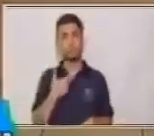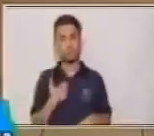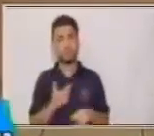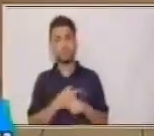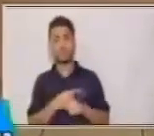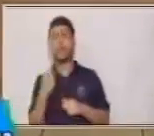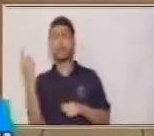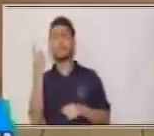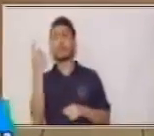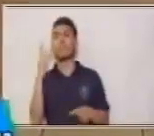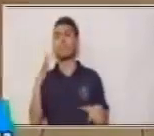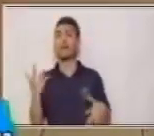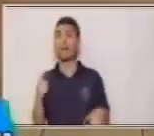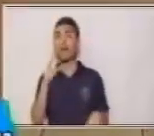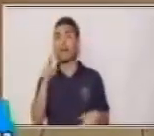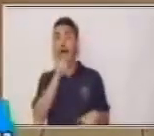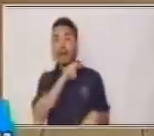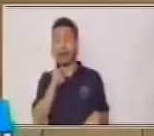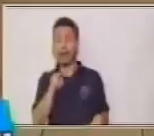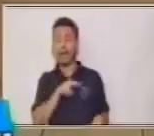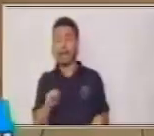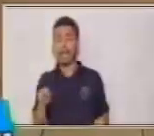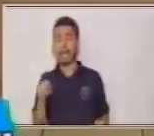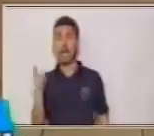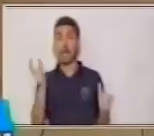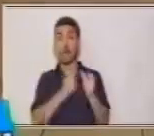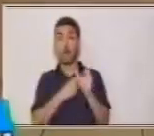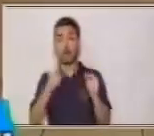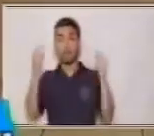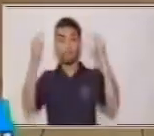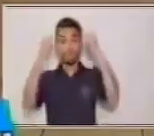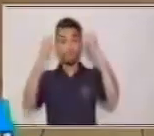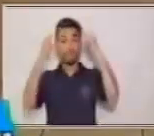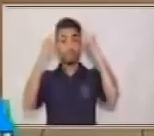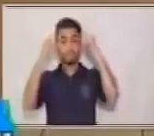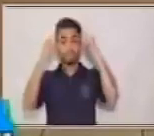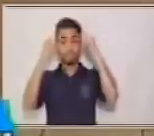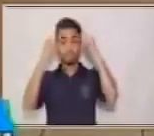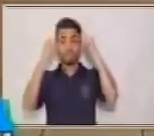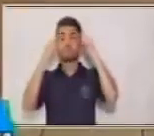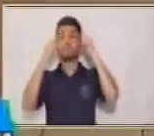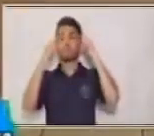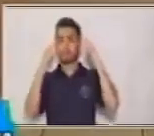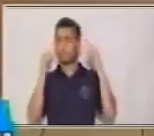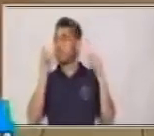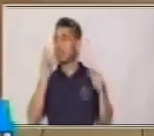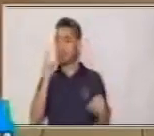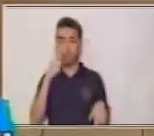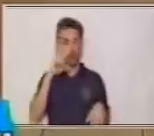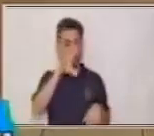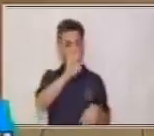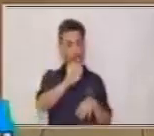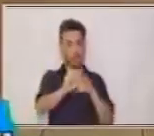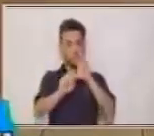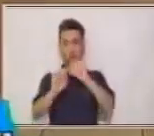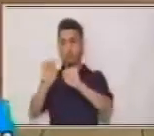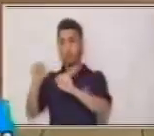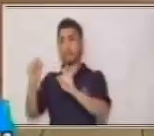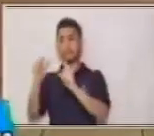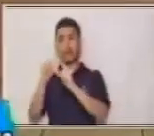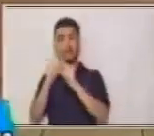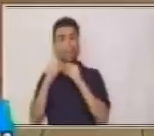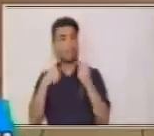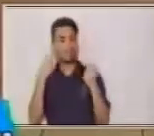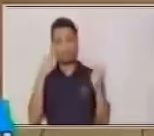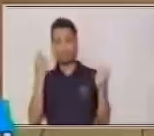Lo importante es leer con la mente. Y vamos a encontrar siempre palabras que no vamos a